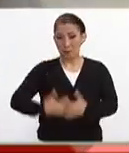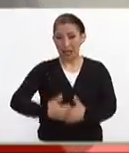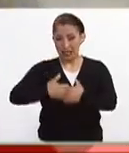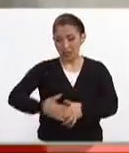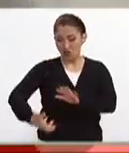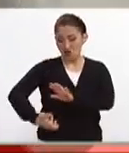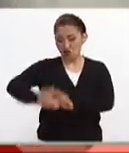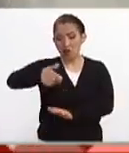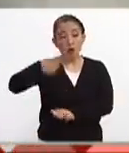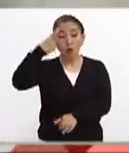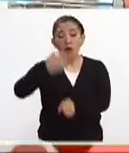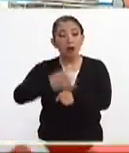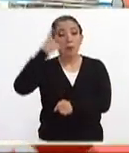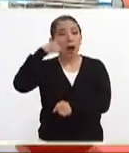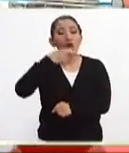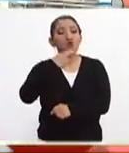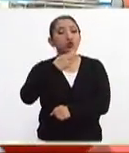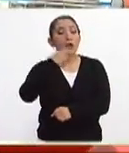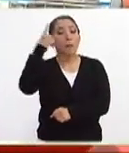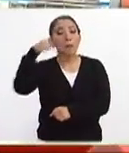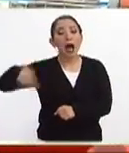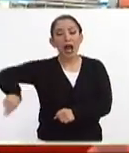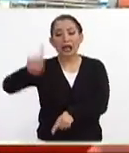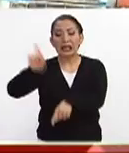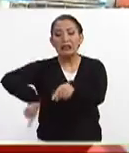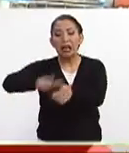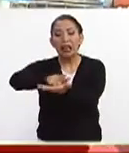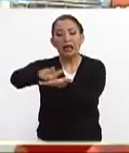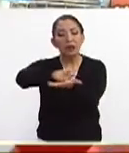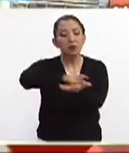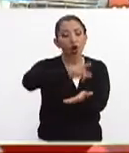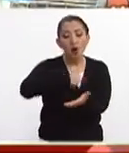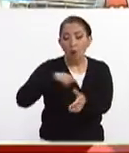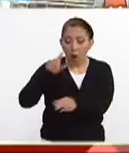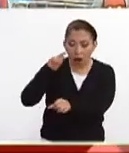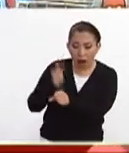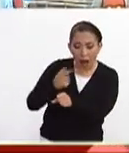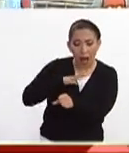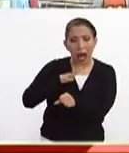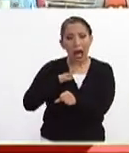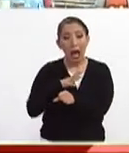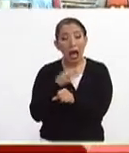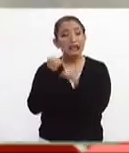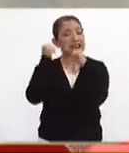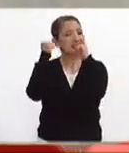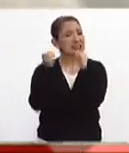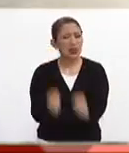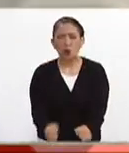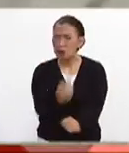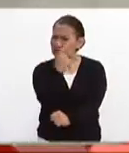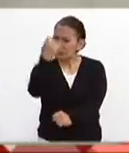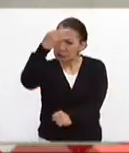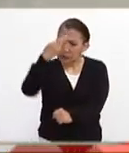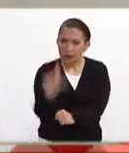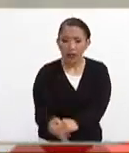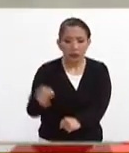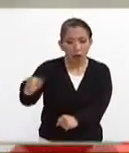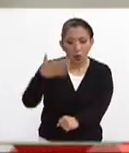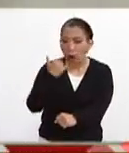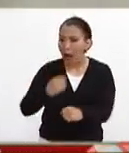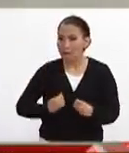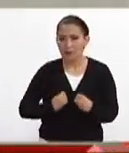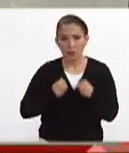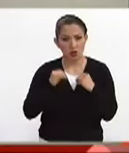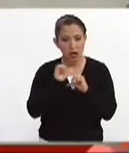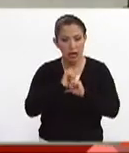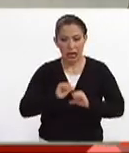ha limitado única y exclusivamente para la remoción de escombros en los casos donde se ha tenido la completa certeza de que no